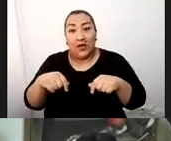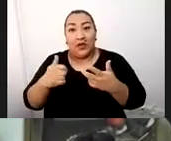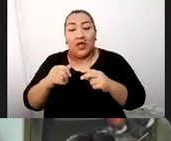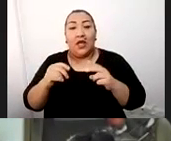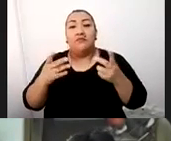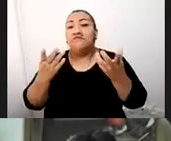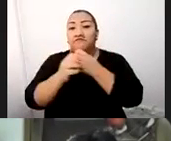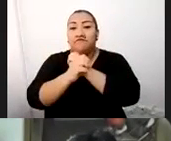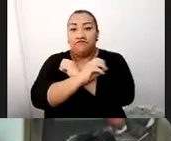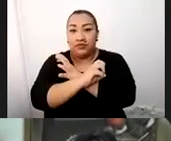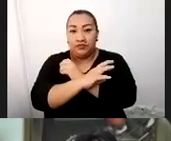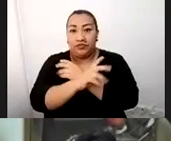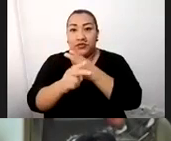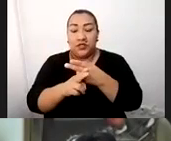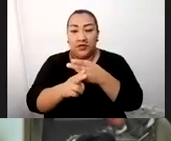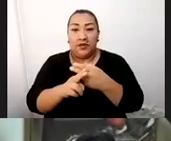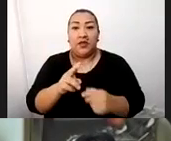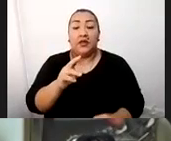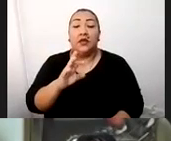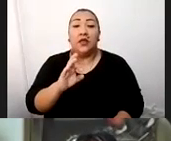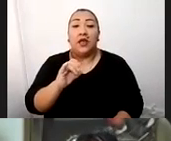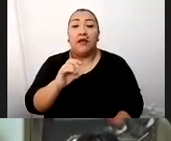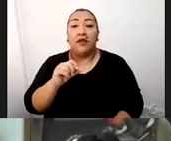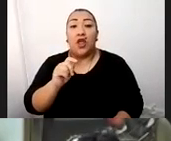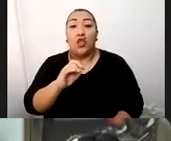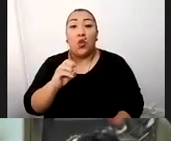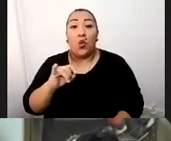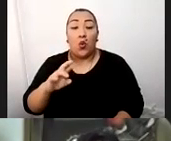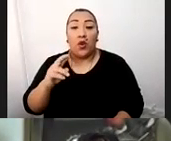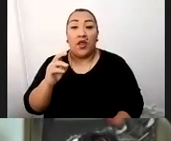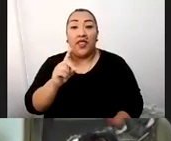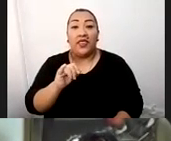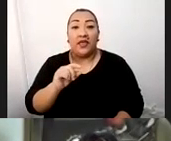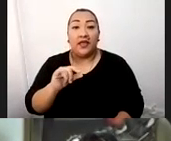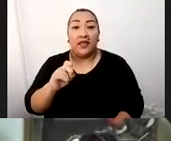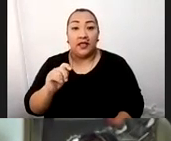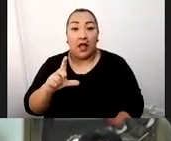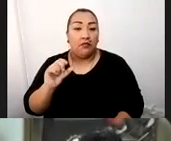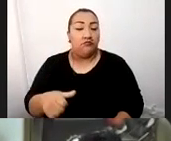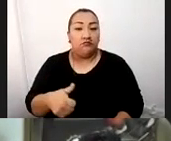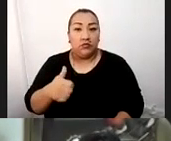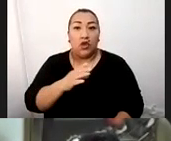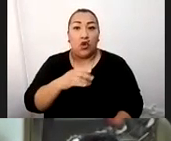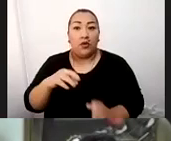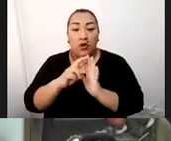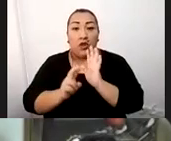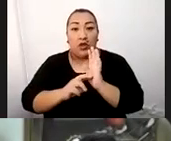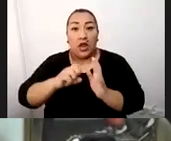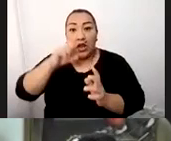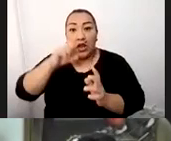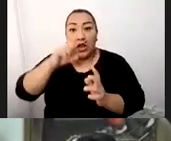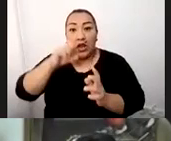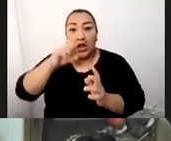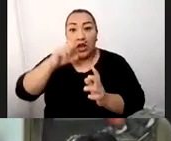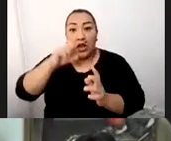que se va a llamar Jefe Tour Digital, que es la plataforma oficial del gobierno regional del Cusco y del Cusco donde se encuentra la